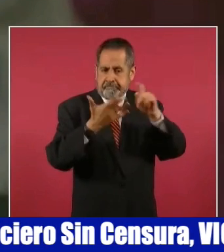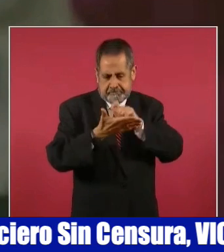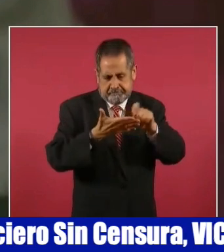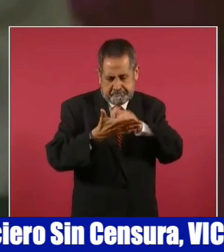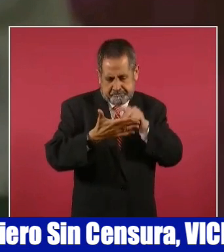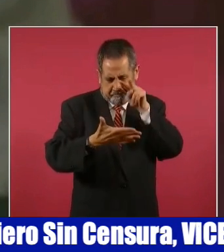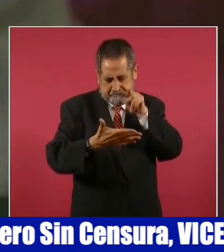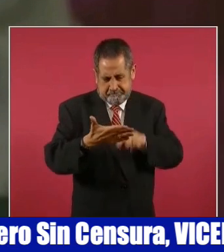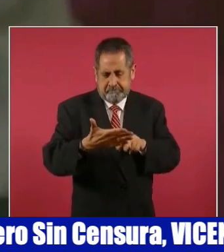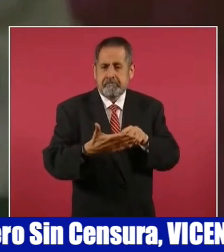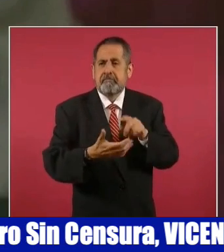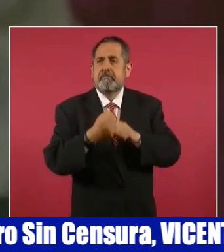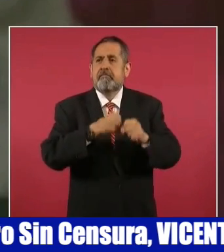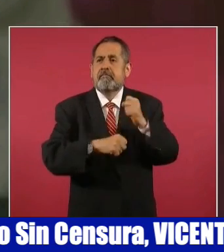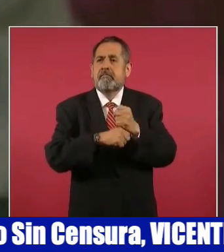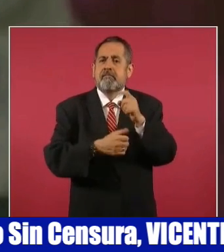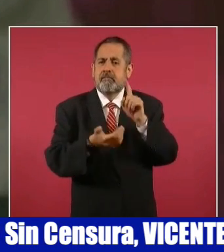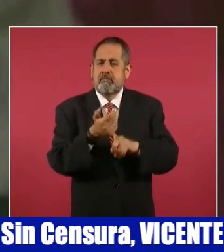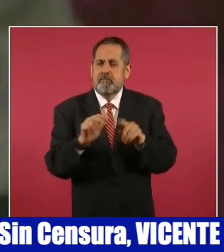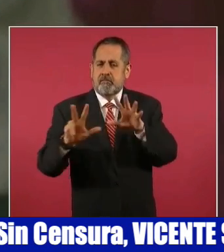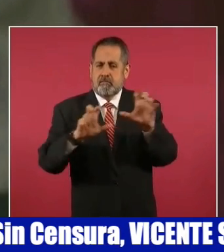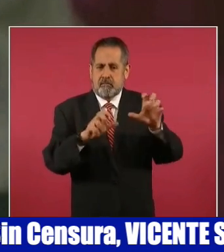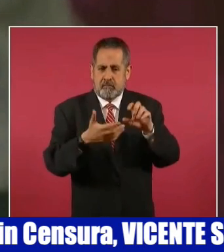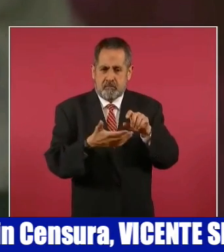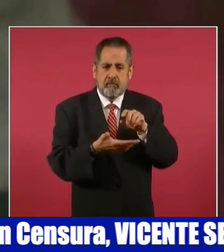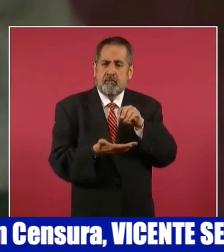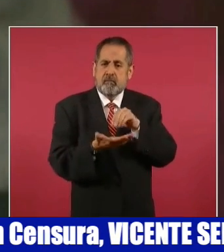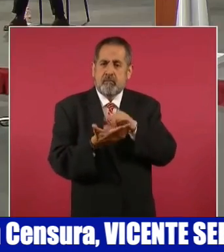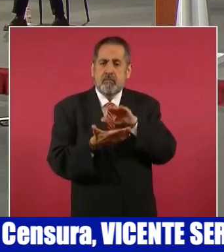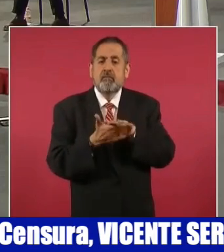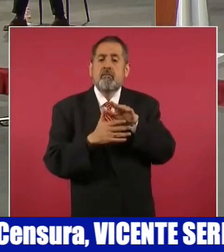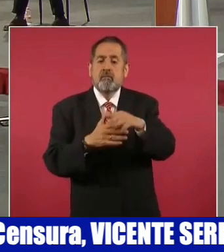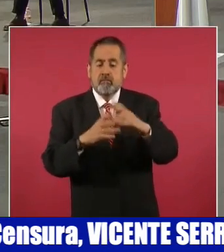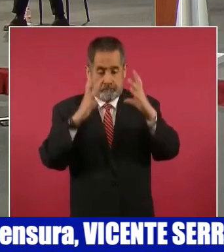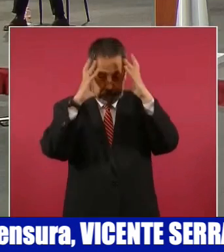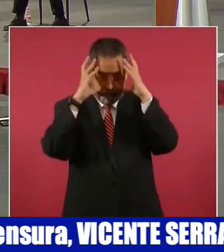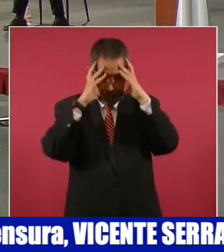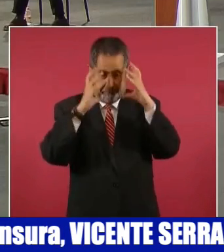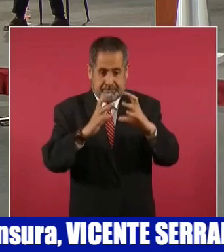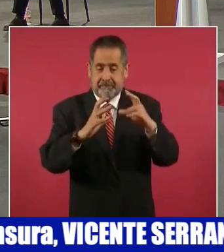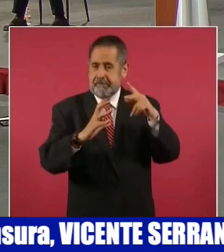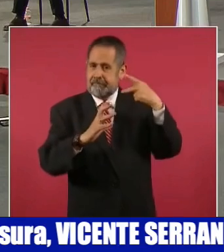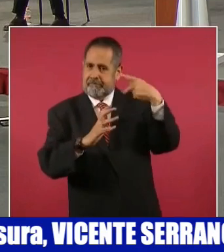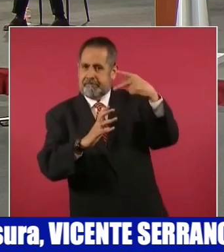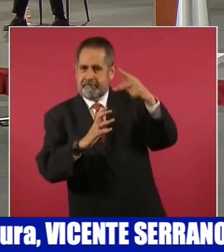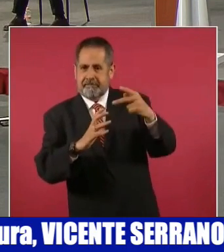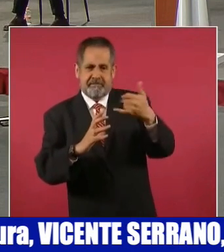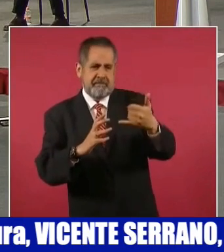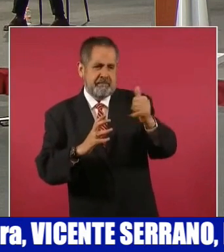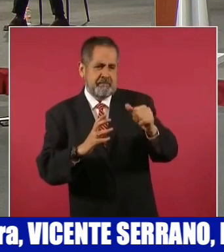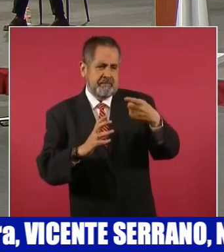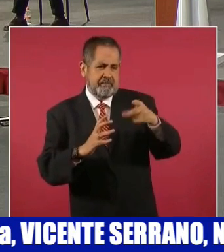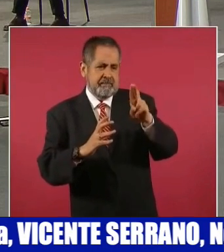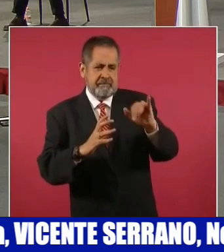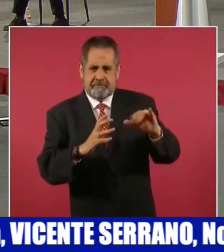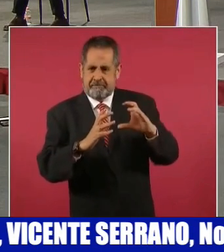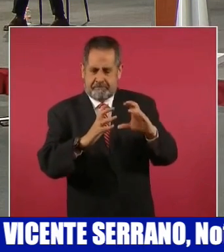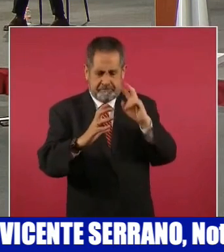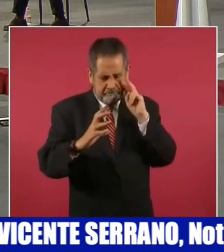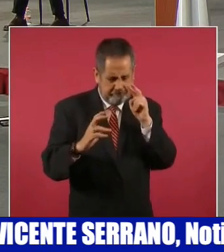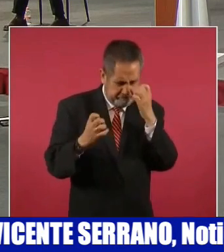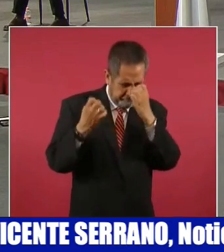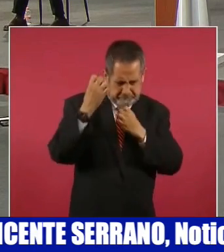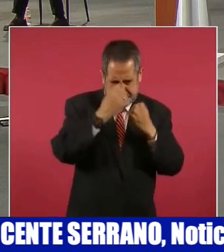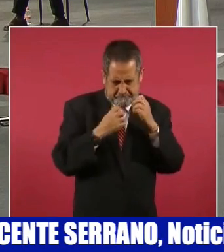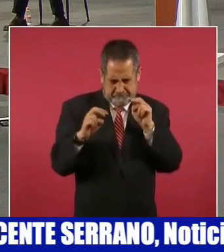a finales del siglo XIX sobre un cráneo yaqui. Se concluía que, en